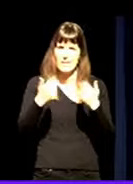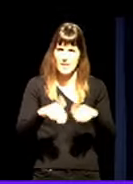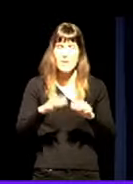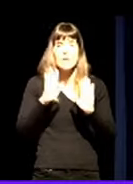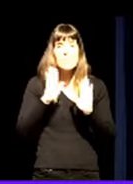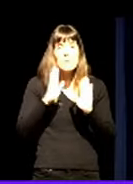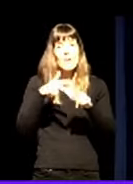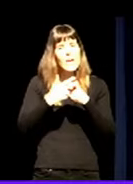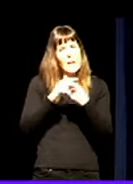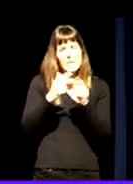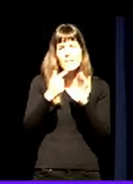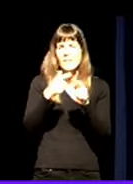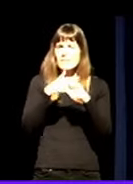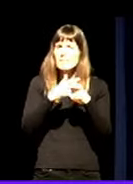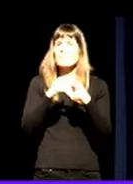Zertarako, ba,